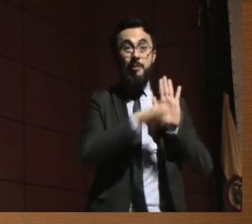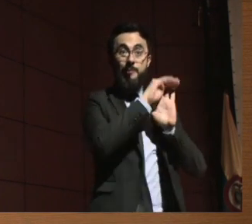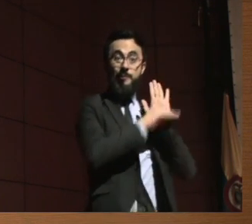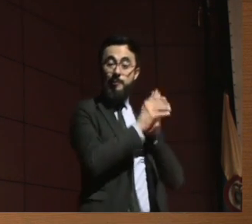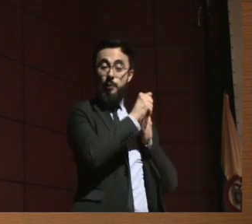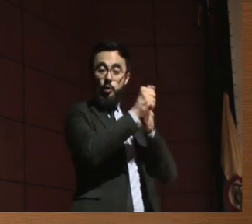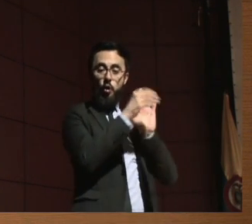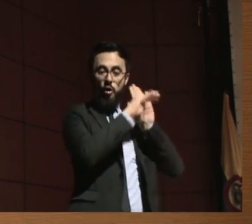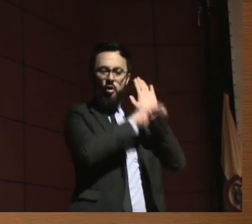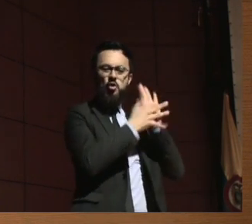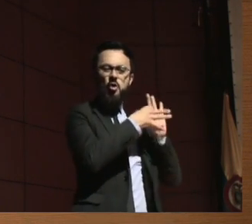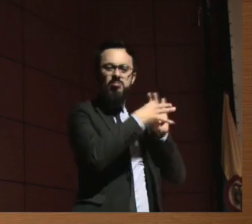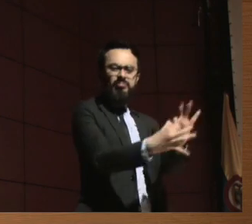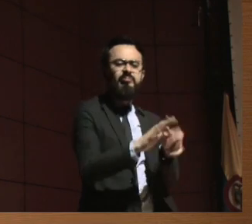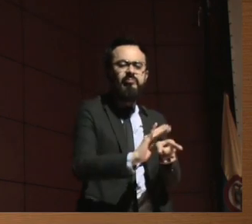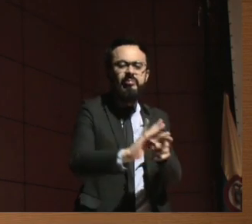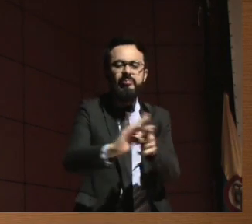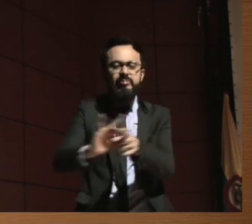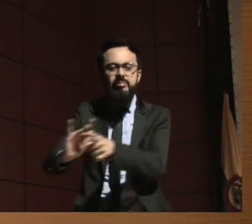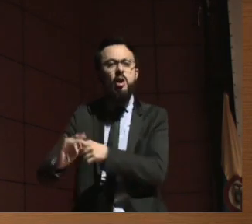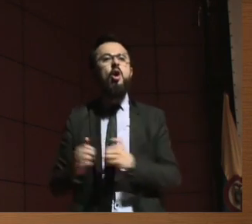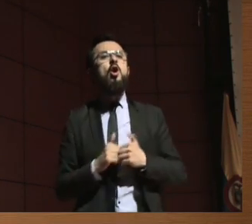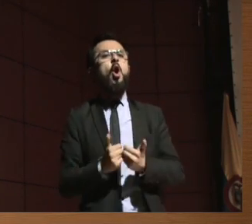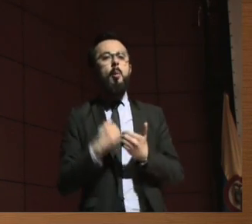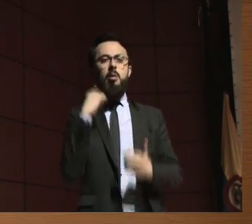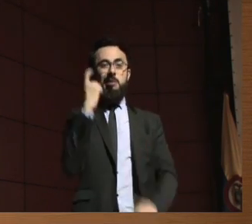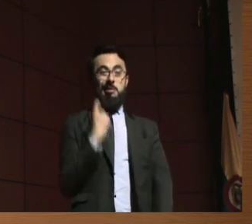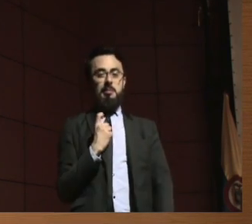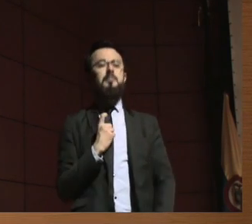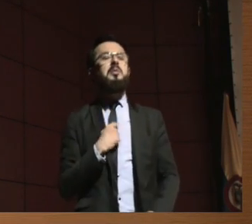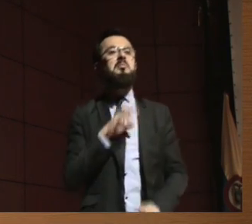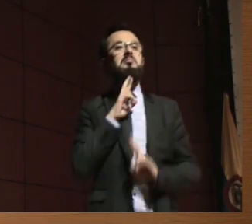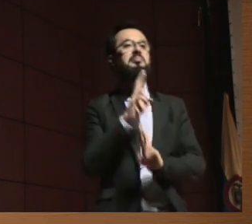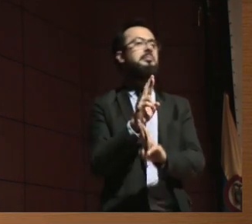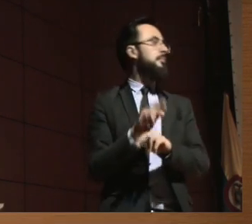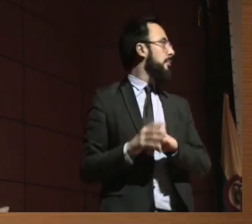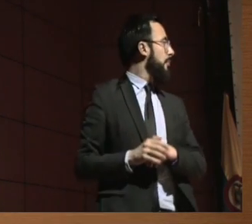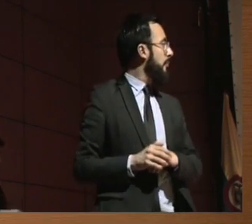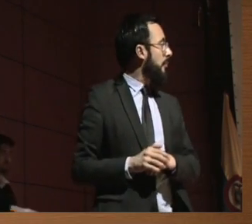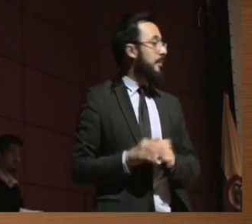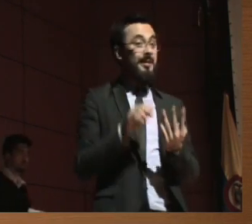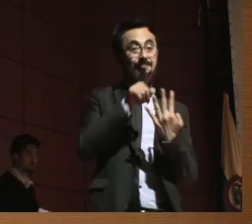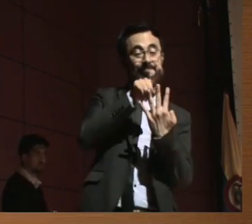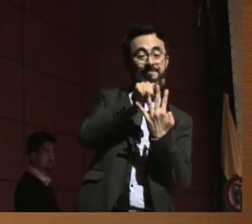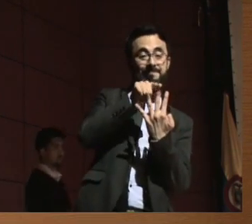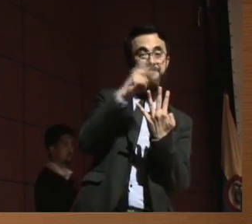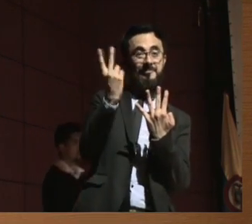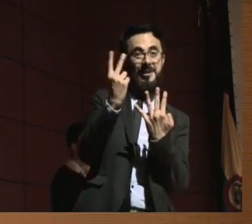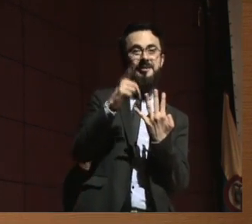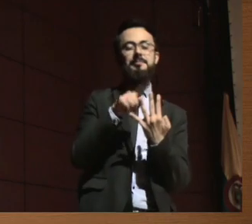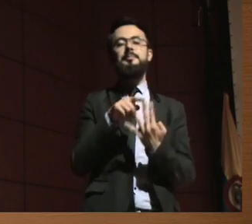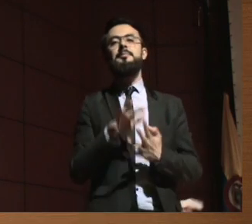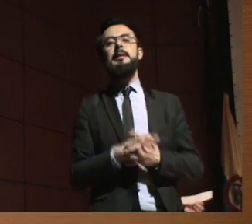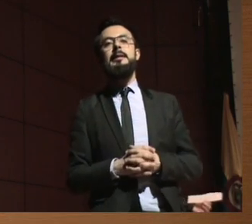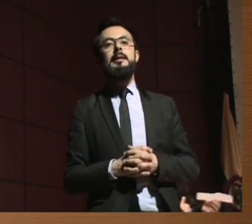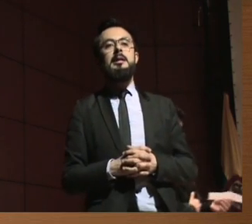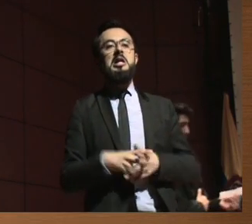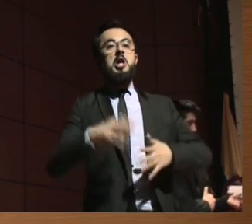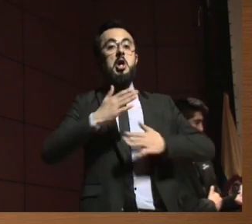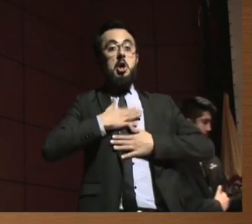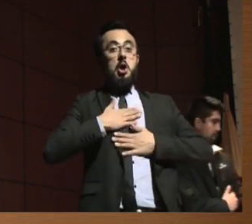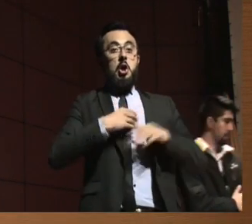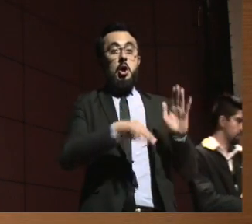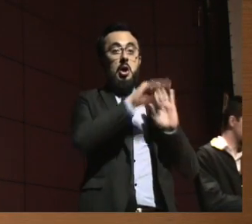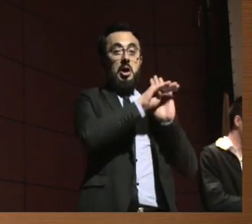La valoración, la validación que estamos haciendo del instrumento de valoración de apoyo lo estamos haciendo en diferentes territorios del